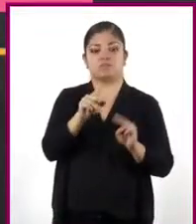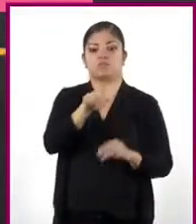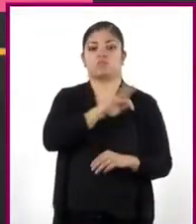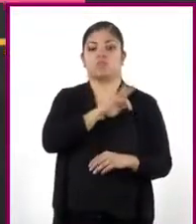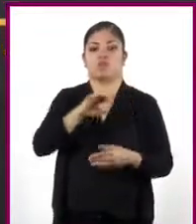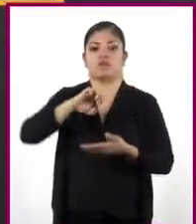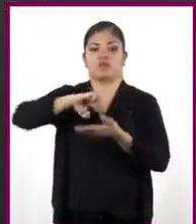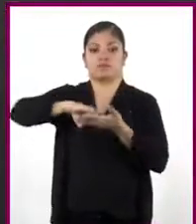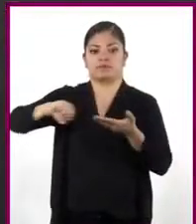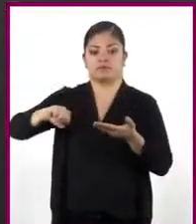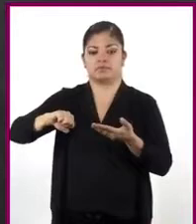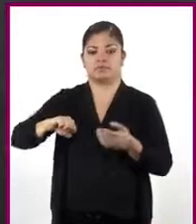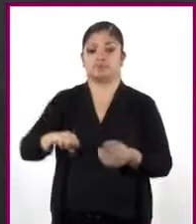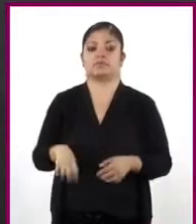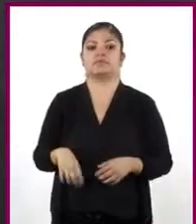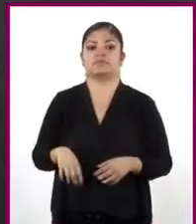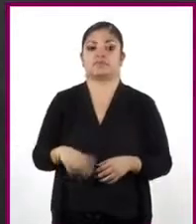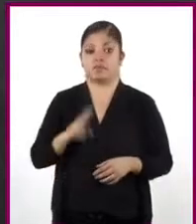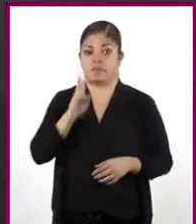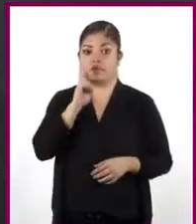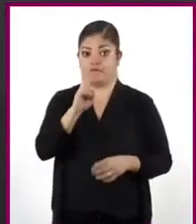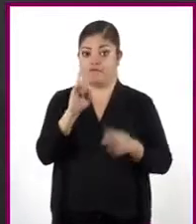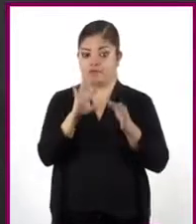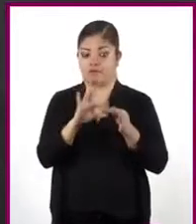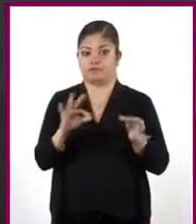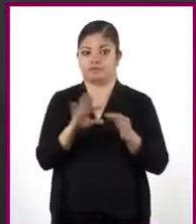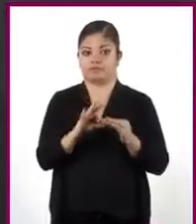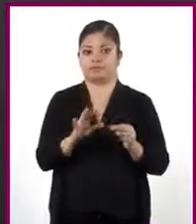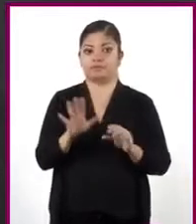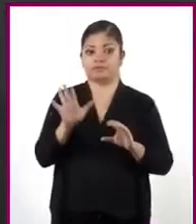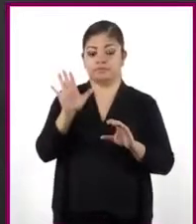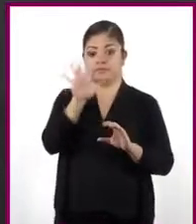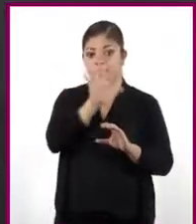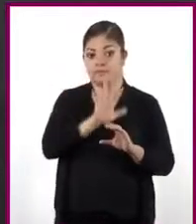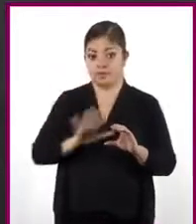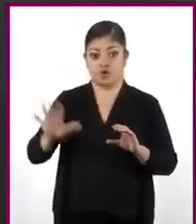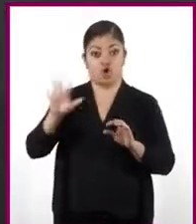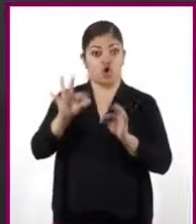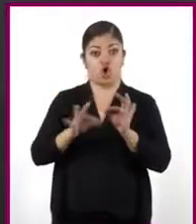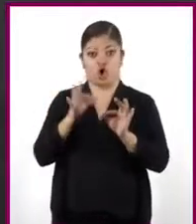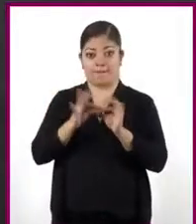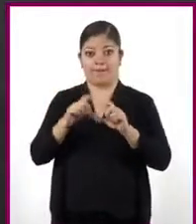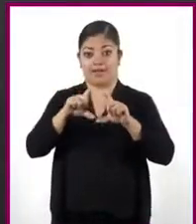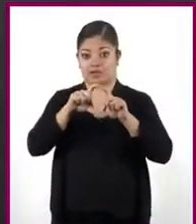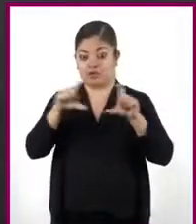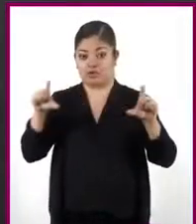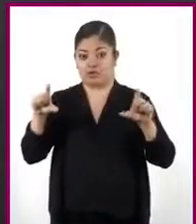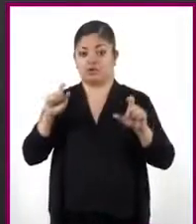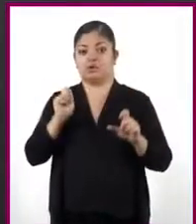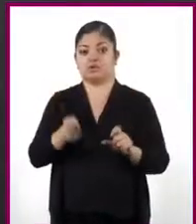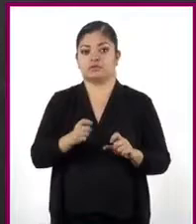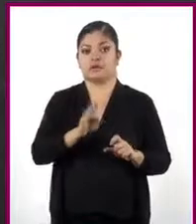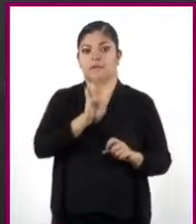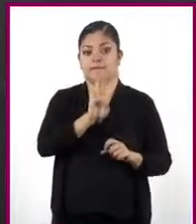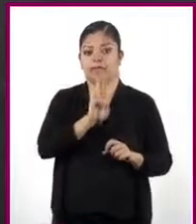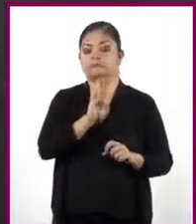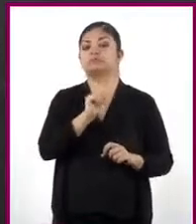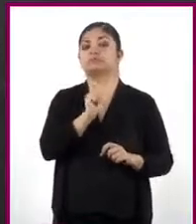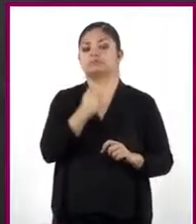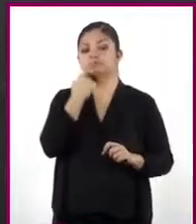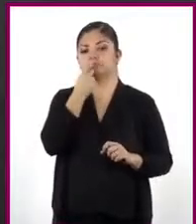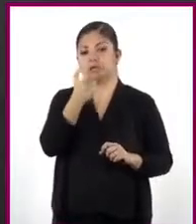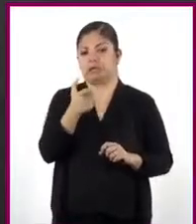restar las áreas. Veamos. El área del rectángulo completo es base, X metros.